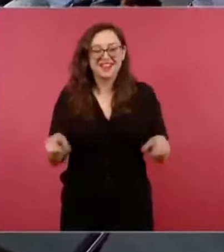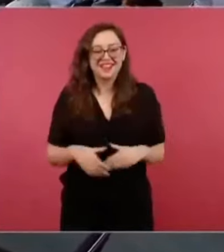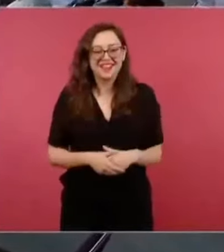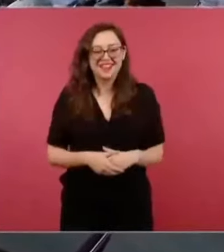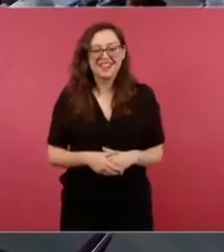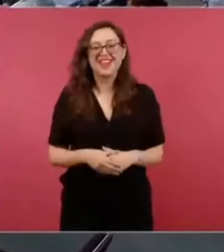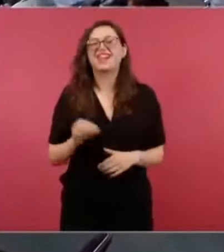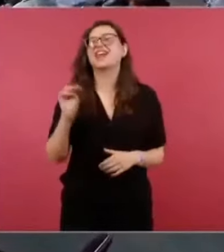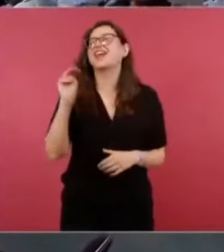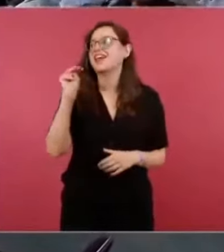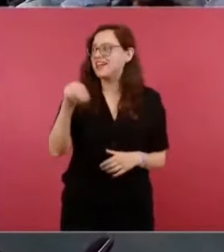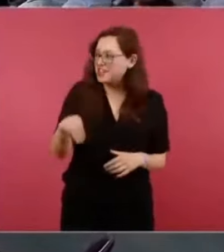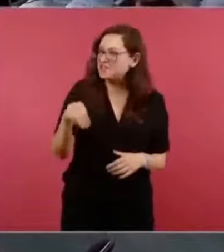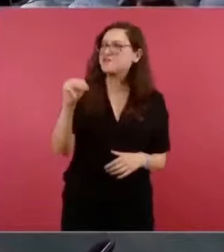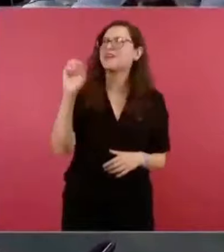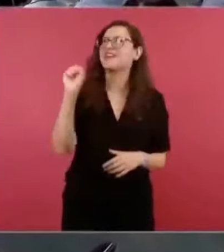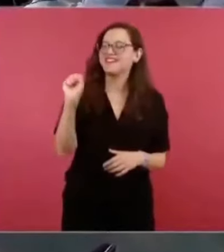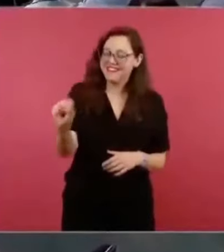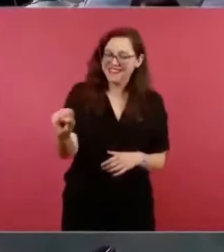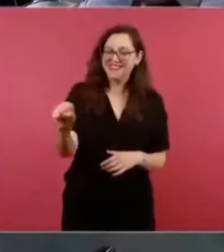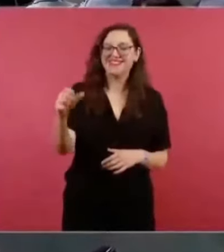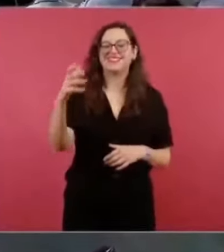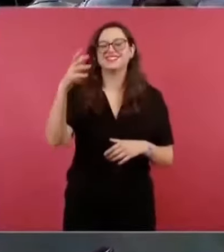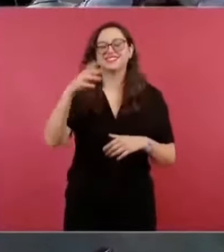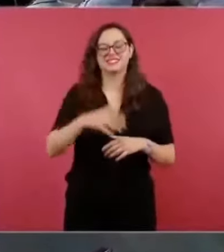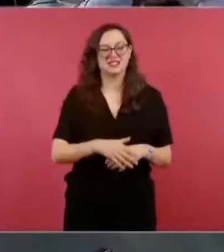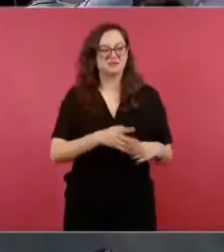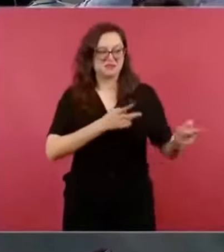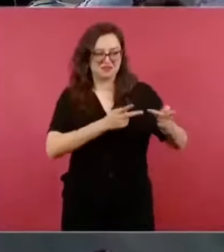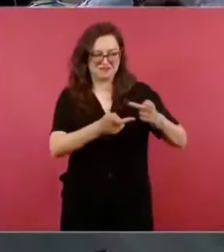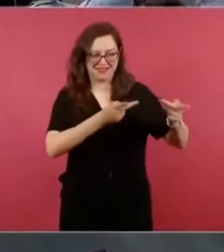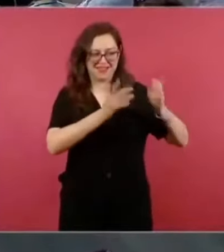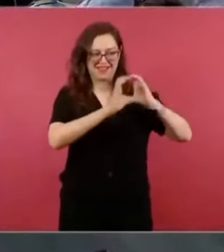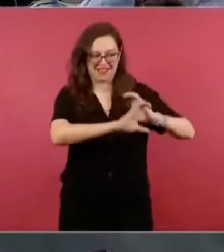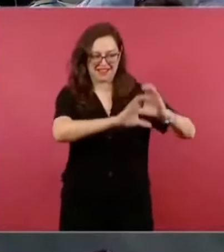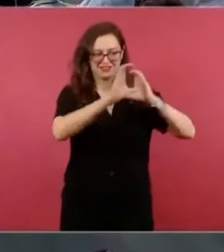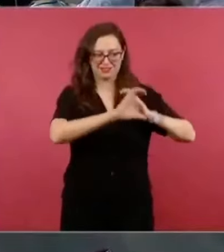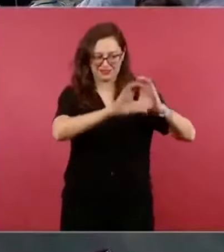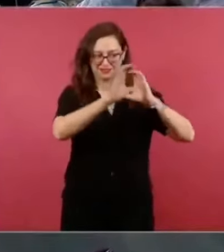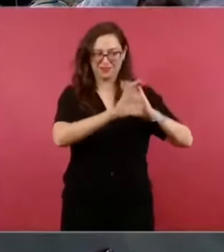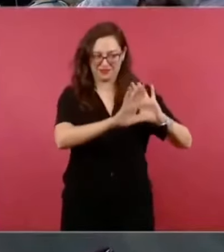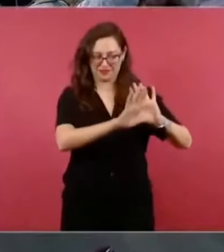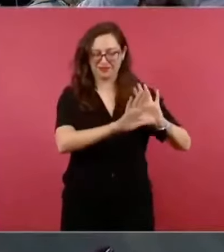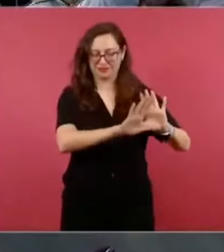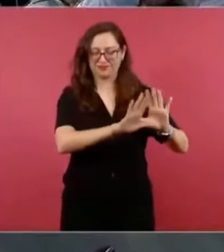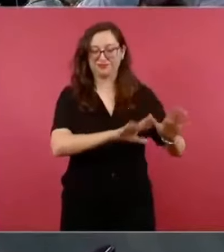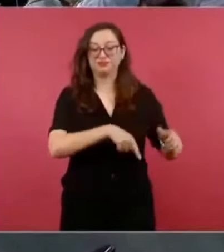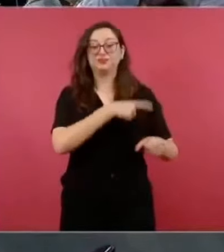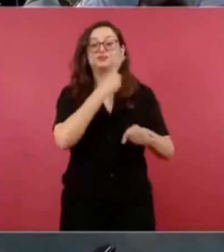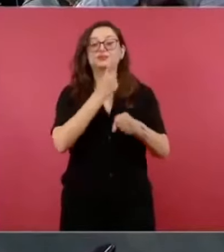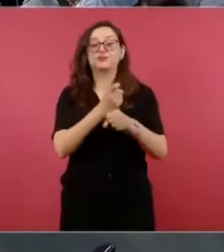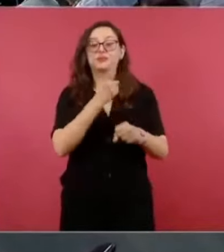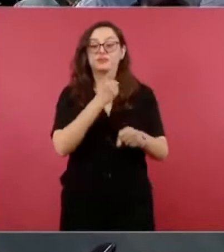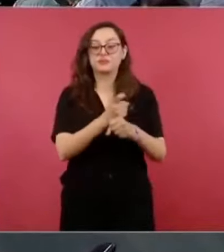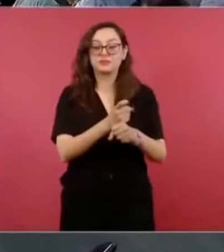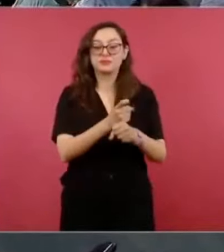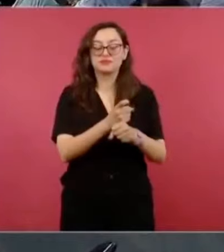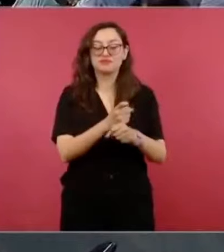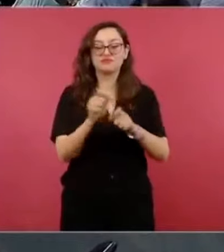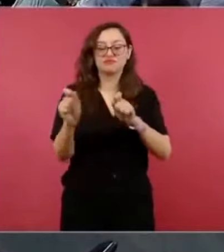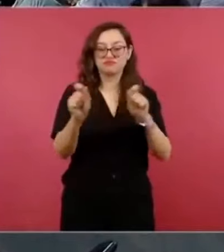MS, que la vayan preparando, pero pon primero de cómo ve la gente,